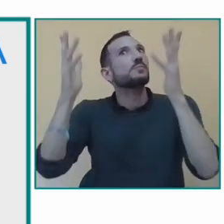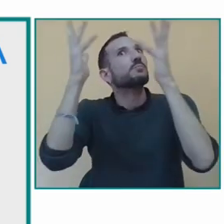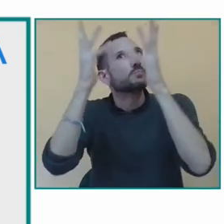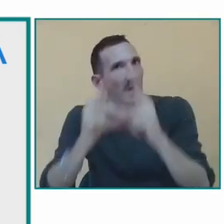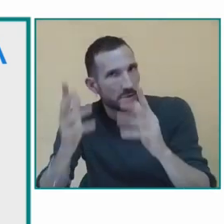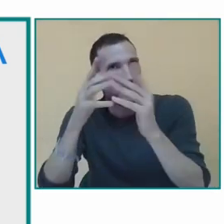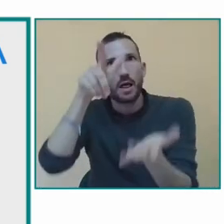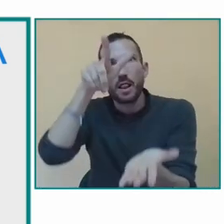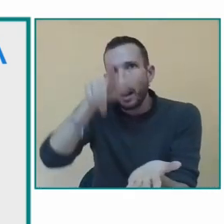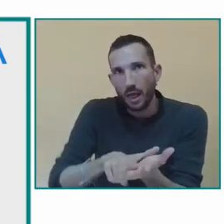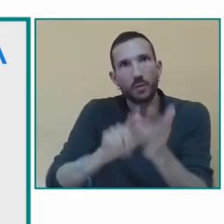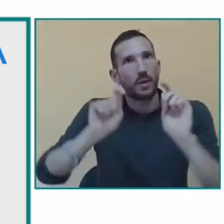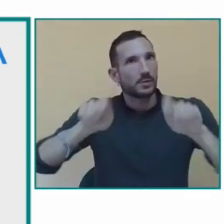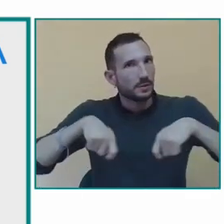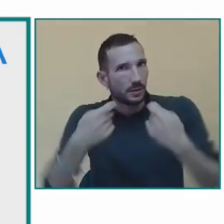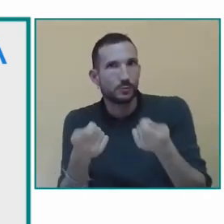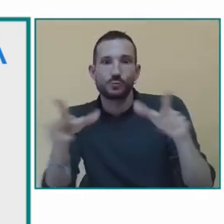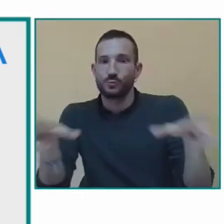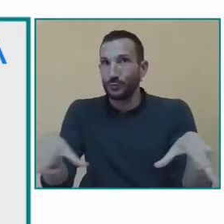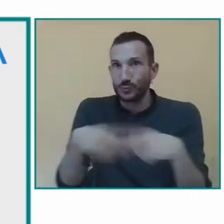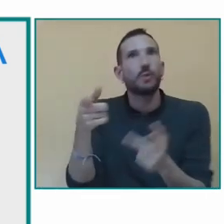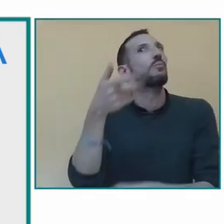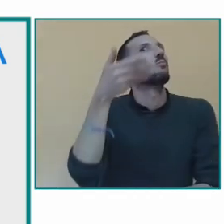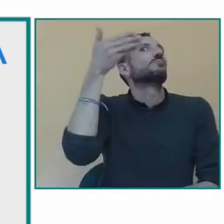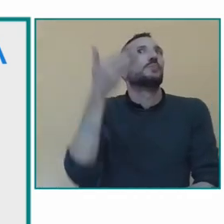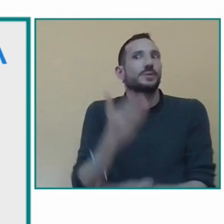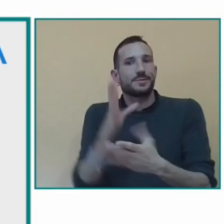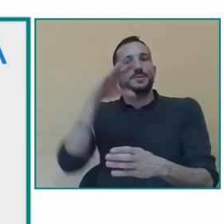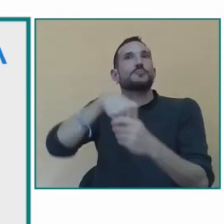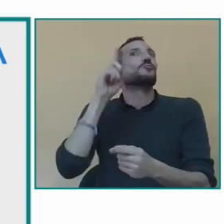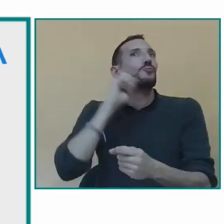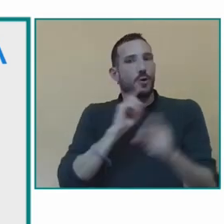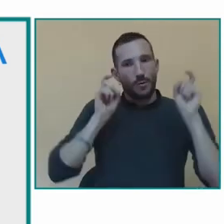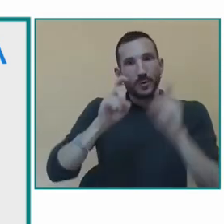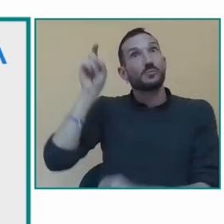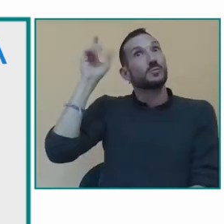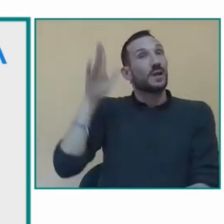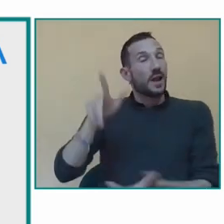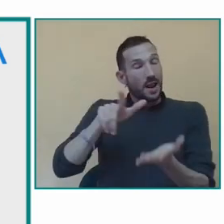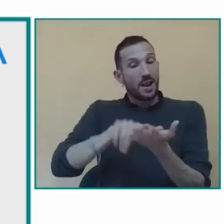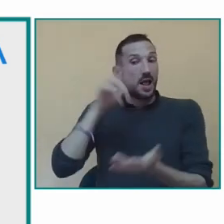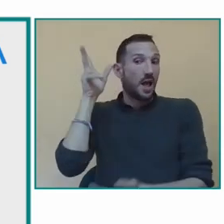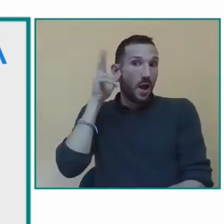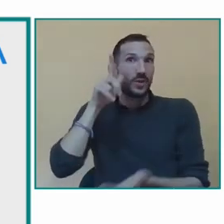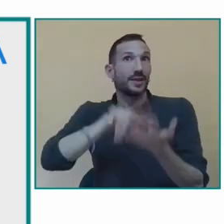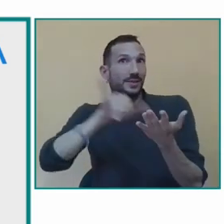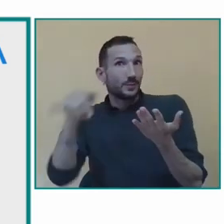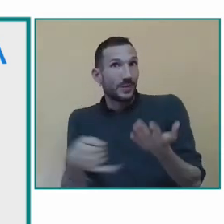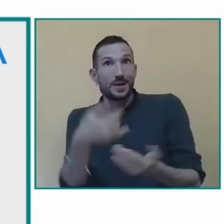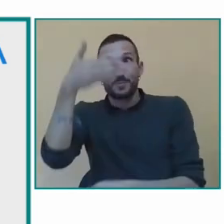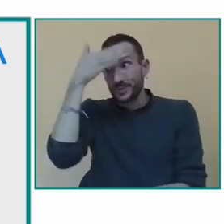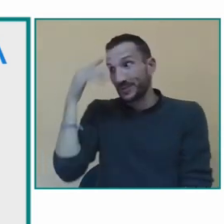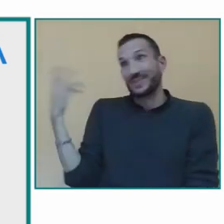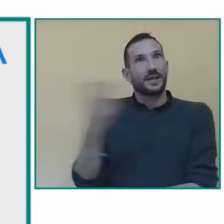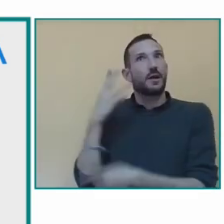ofrecemos la asignatura de lengua de signos pero además también participamos con un apoyo dentro de otras asignaturas como puedan ser ciencias naturales ciencias